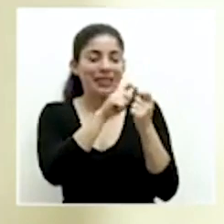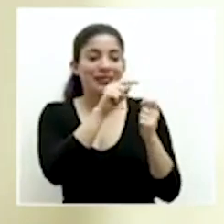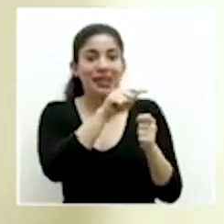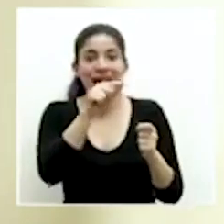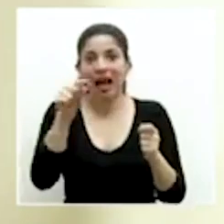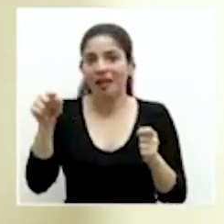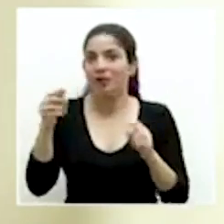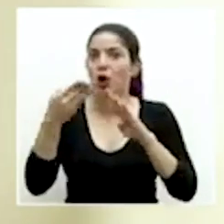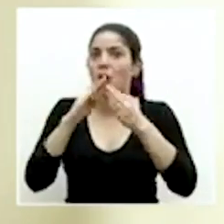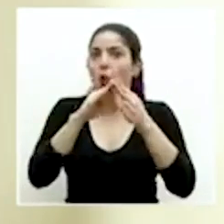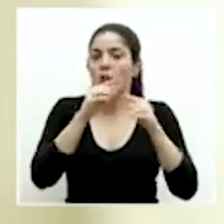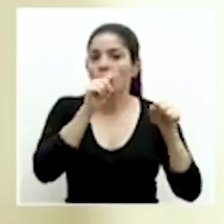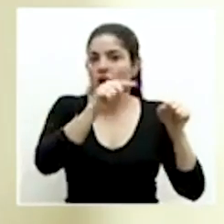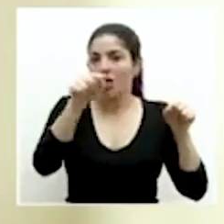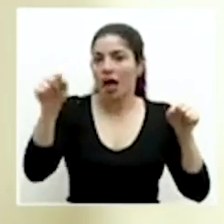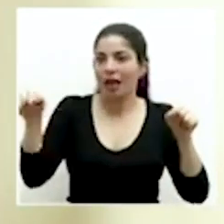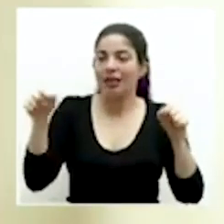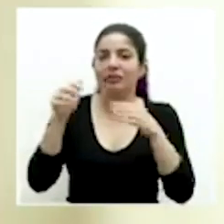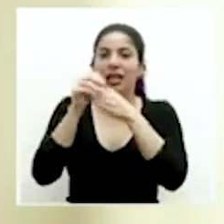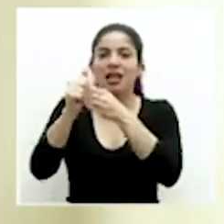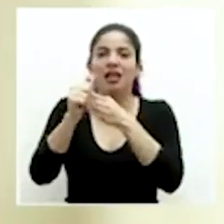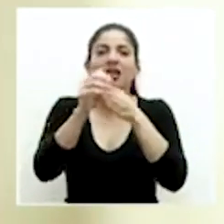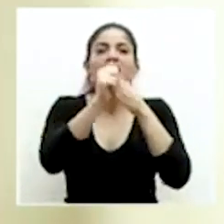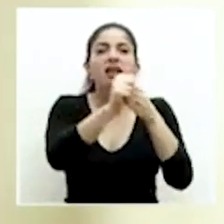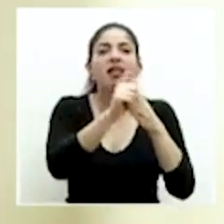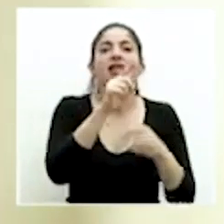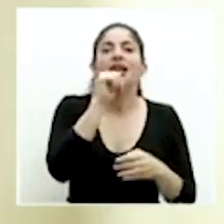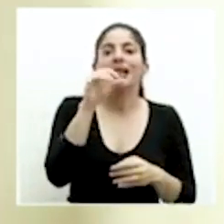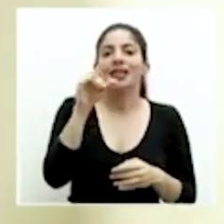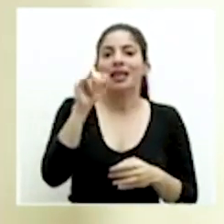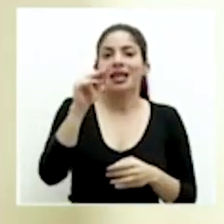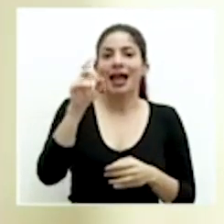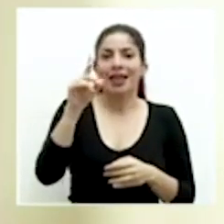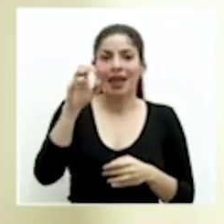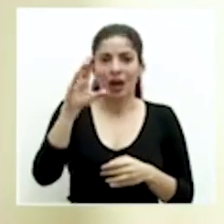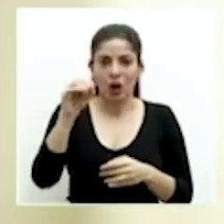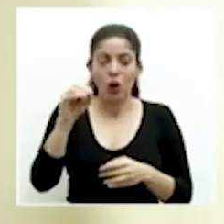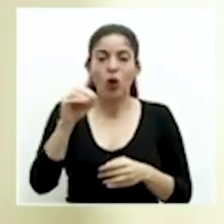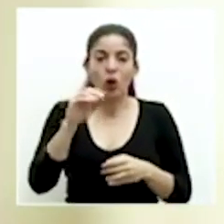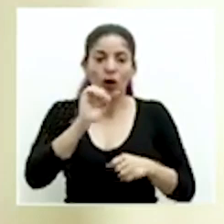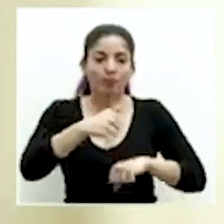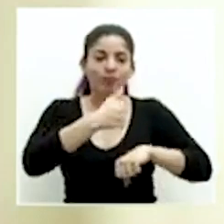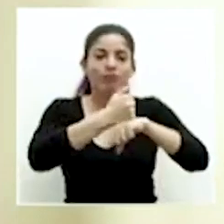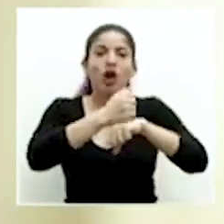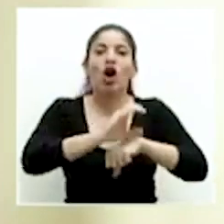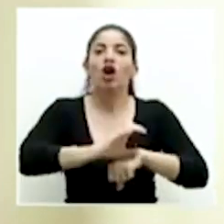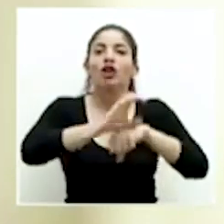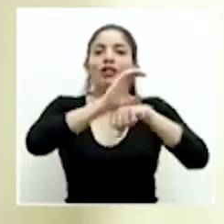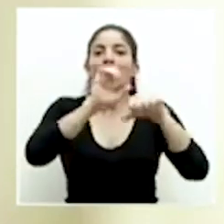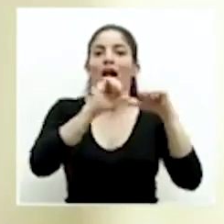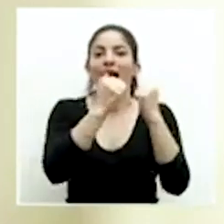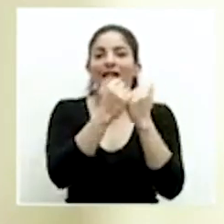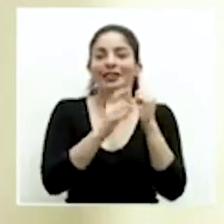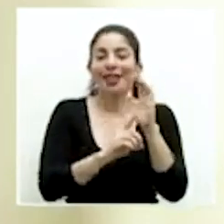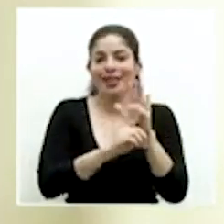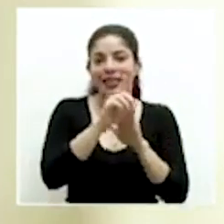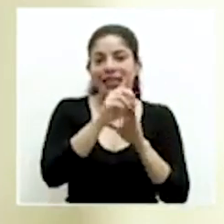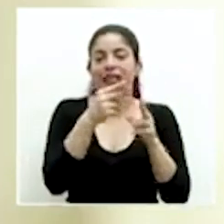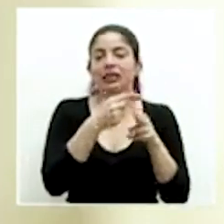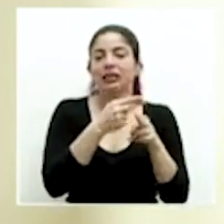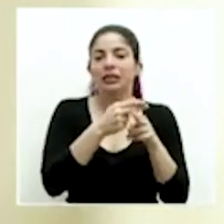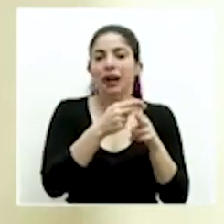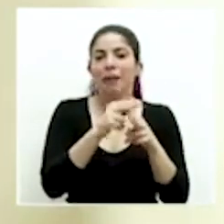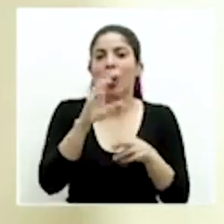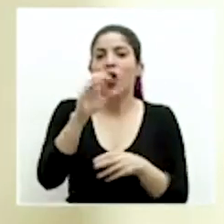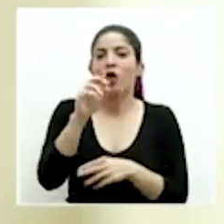están en todas las comunidades lideradas por Dinadeco y conformadas en un consejo de asociaciones de desarrollo que se denomina